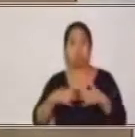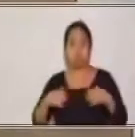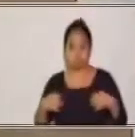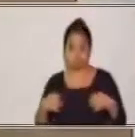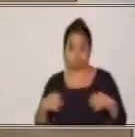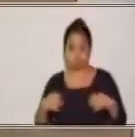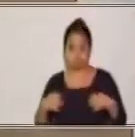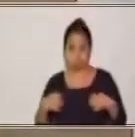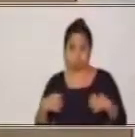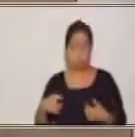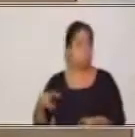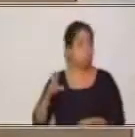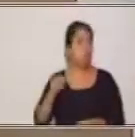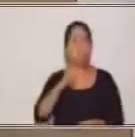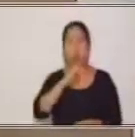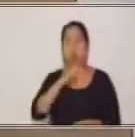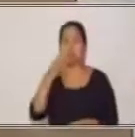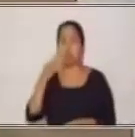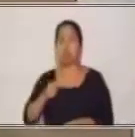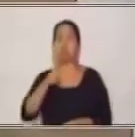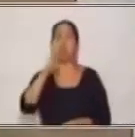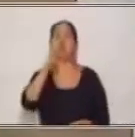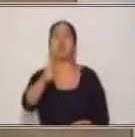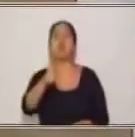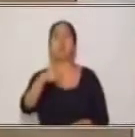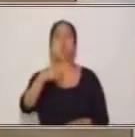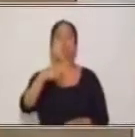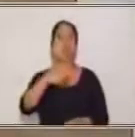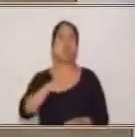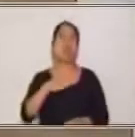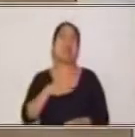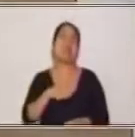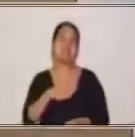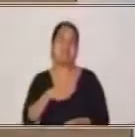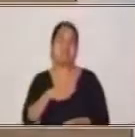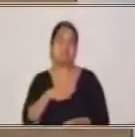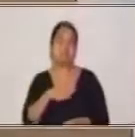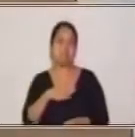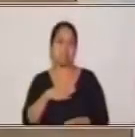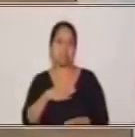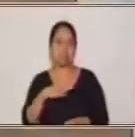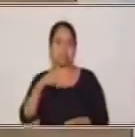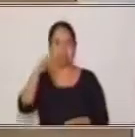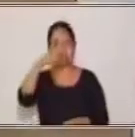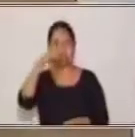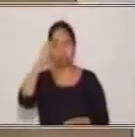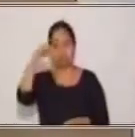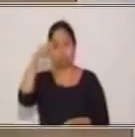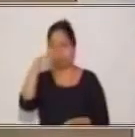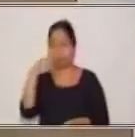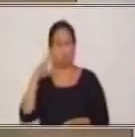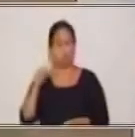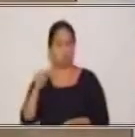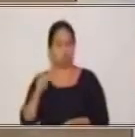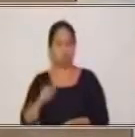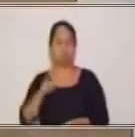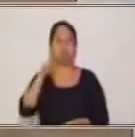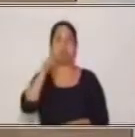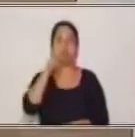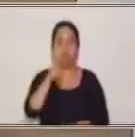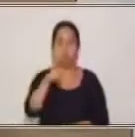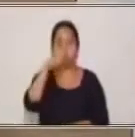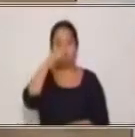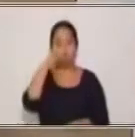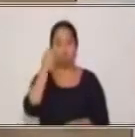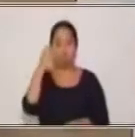Tampoco es correcto decir tú tenés, ¿verdad? Porque debo usar el tú o puedo usar